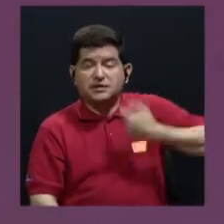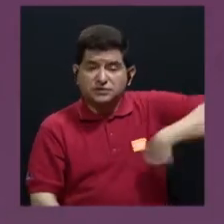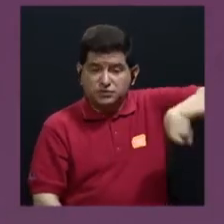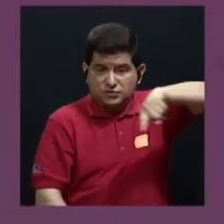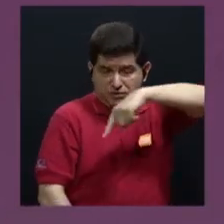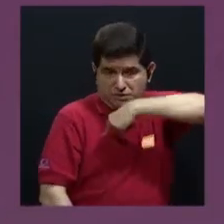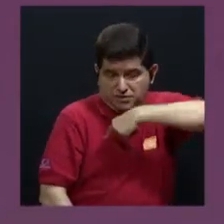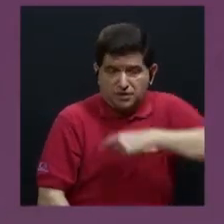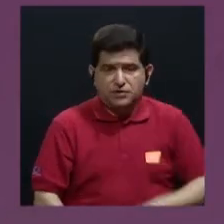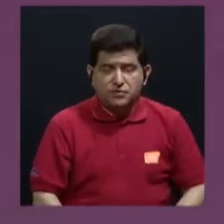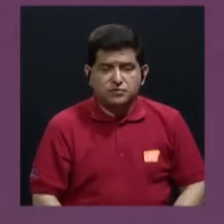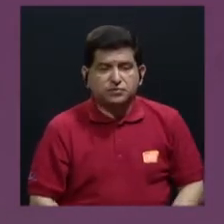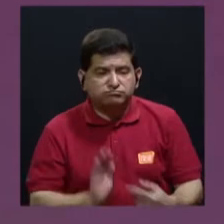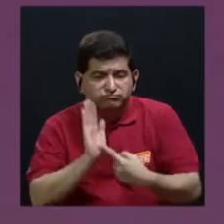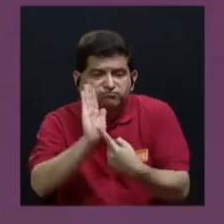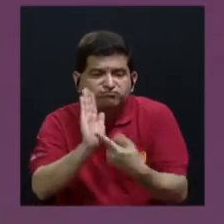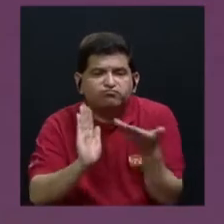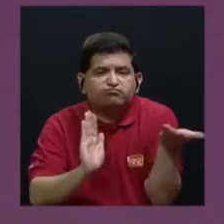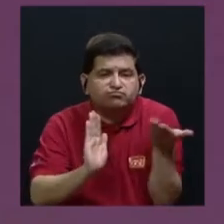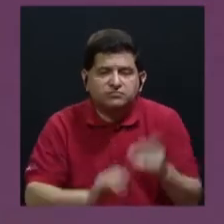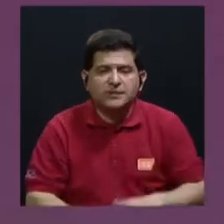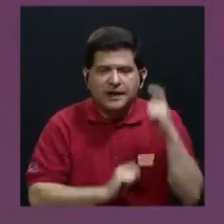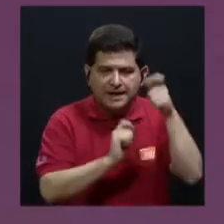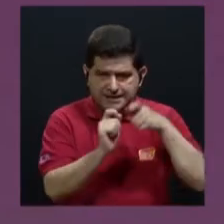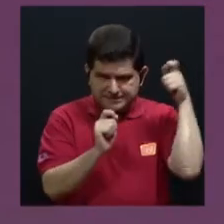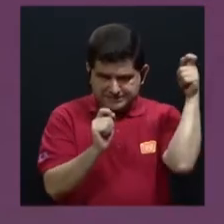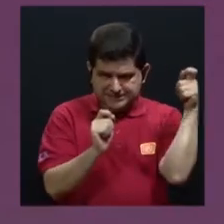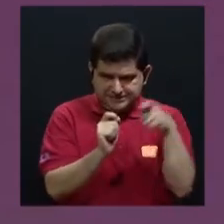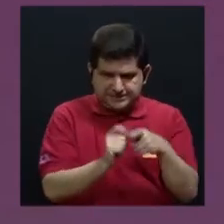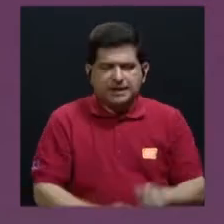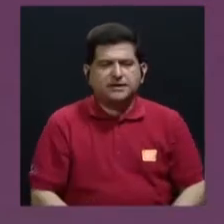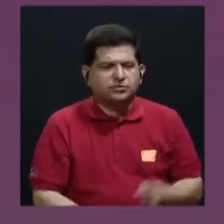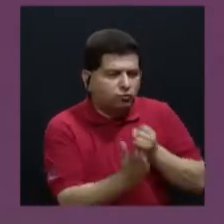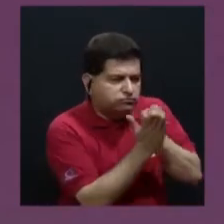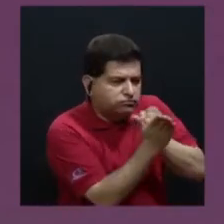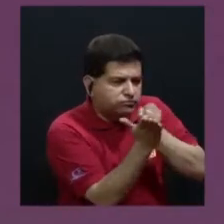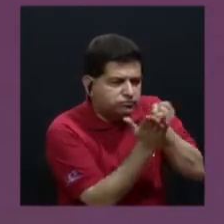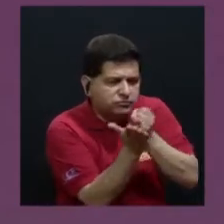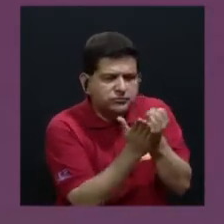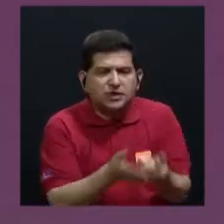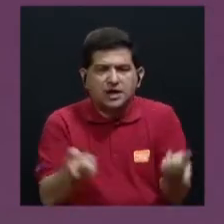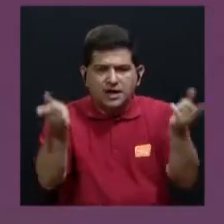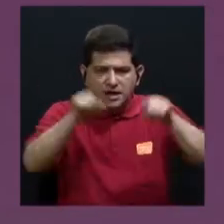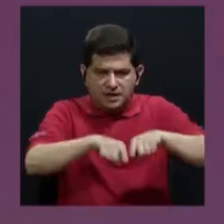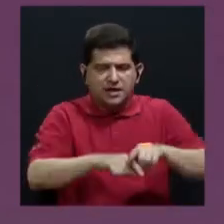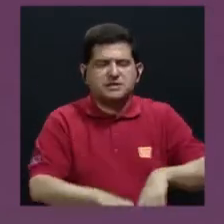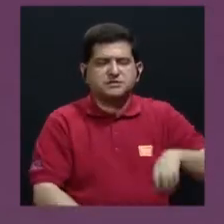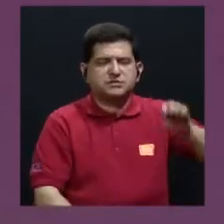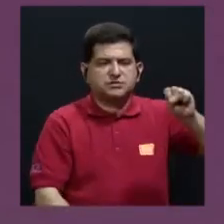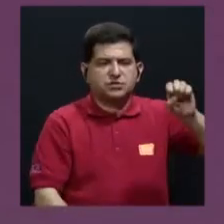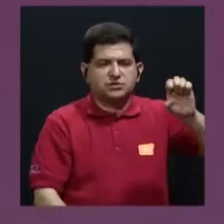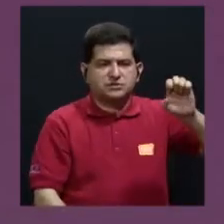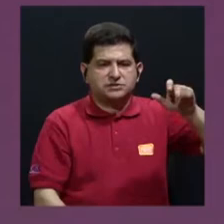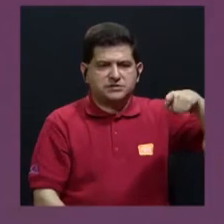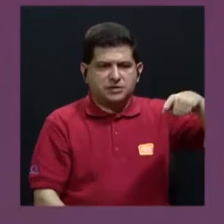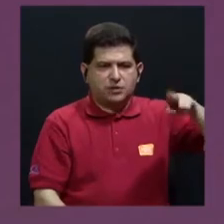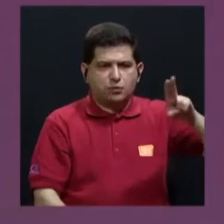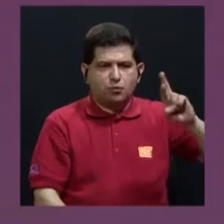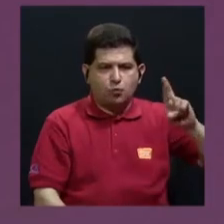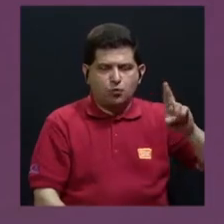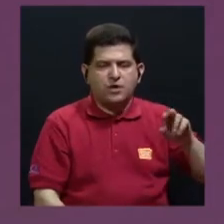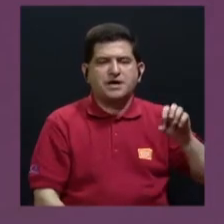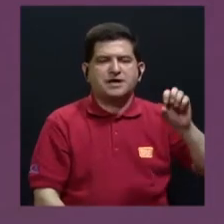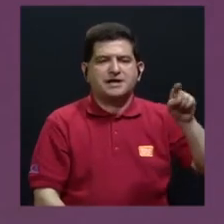indica, y precisamente durante las investigaciones del caso Sepul Sarco, se logra confirmar